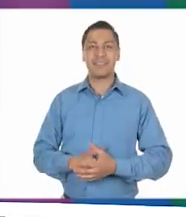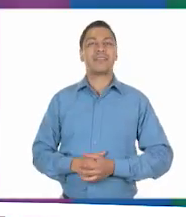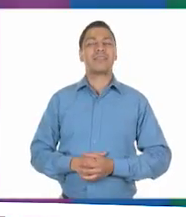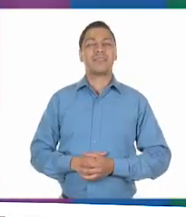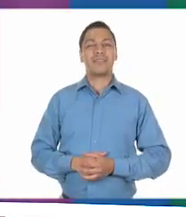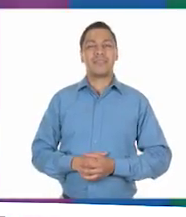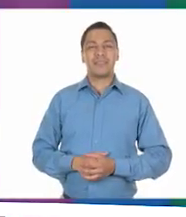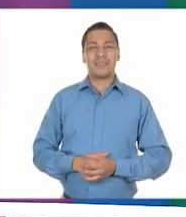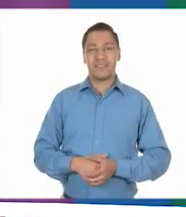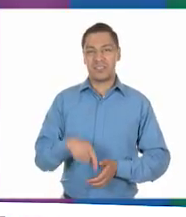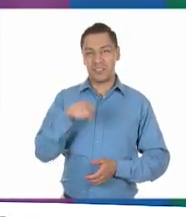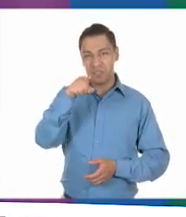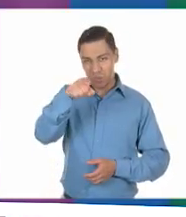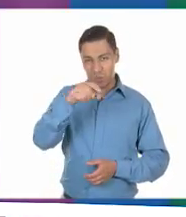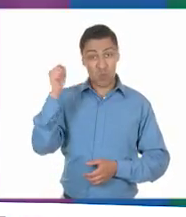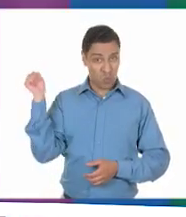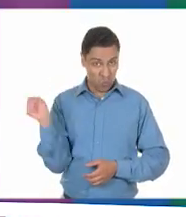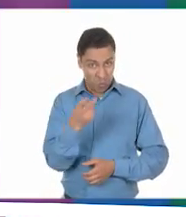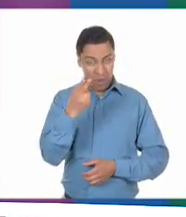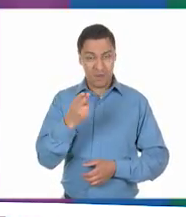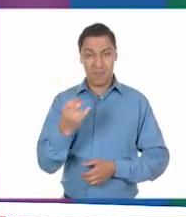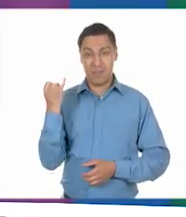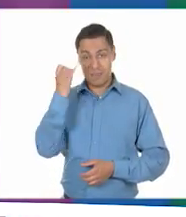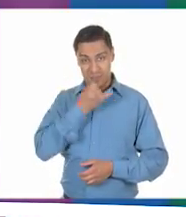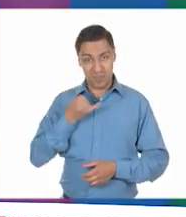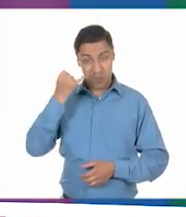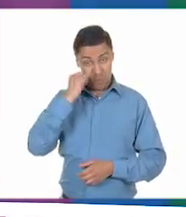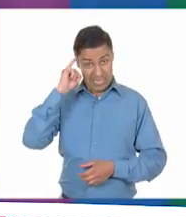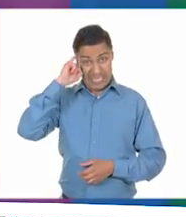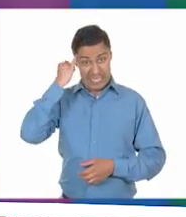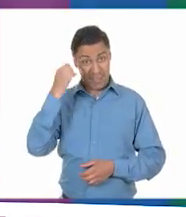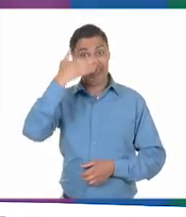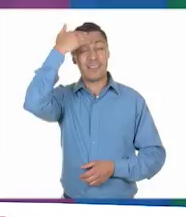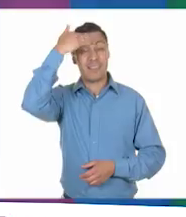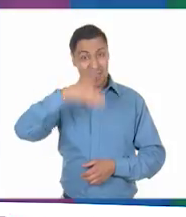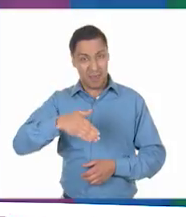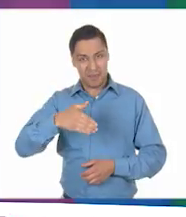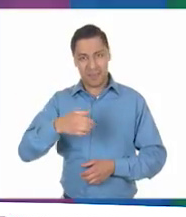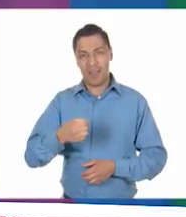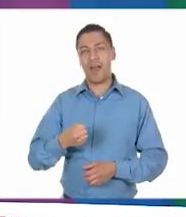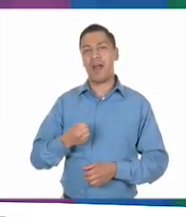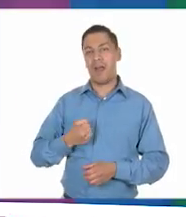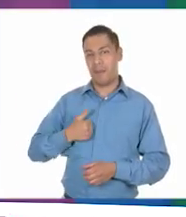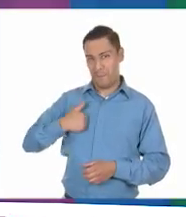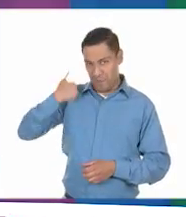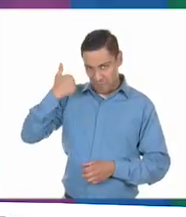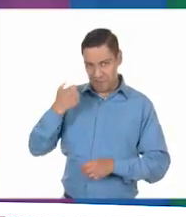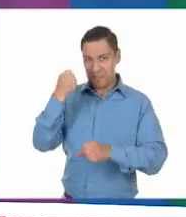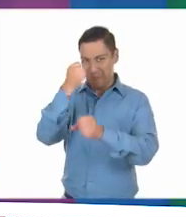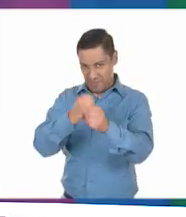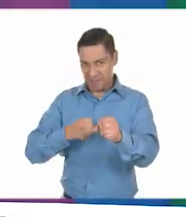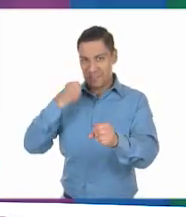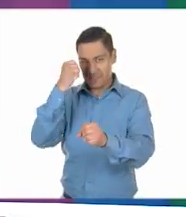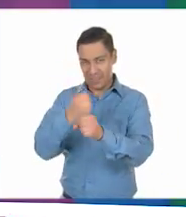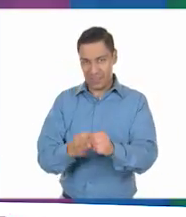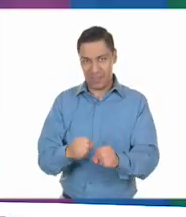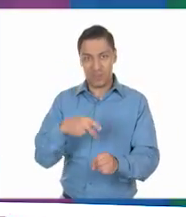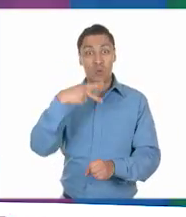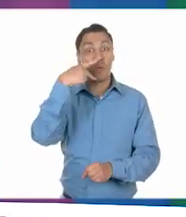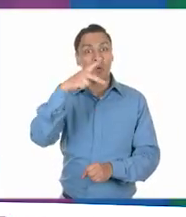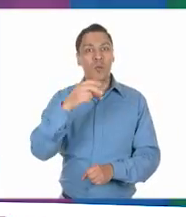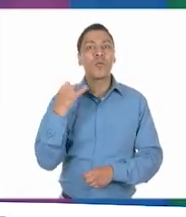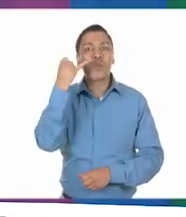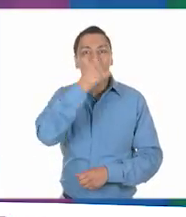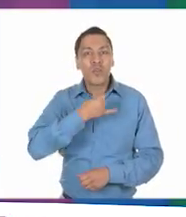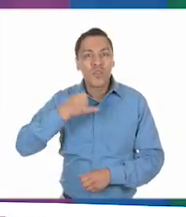Si te es posible, consulta otros libros y comenta el tema de hoy con tu familia. Si tienes la fortuna de hablar una lengua indígena, aprovecha también